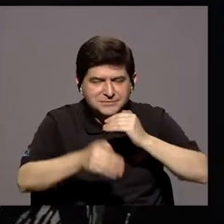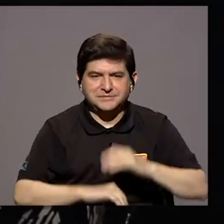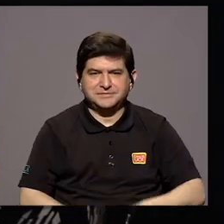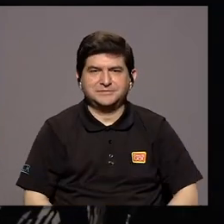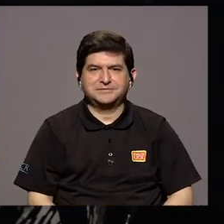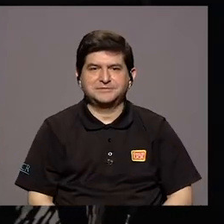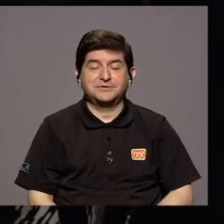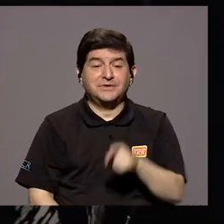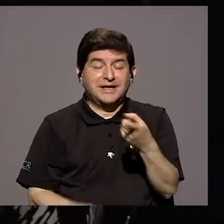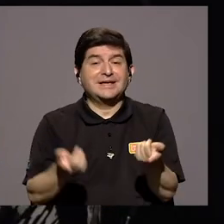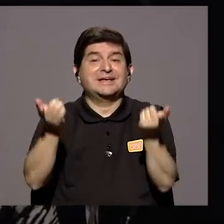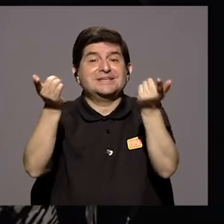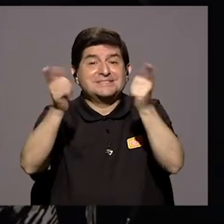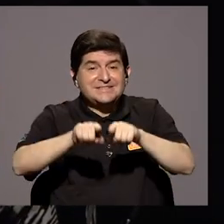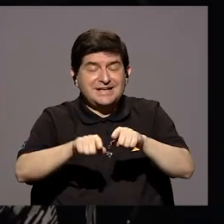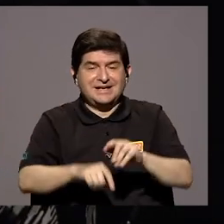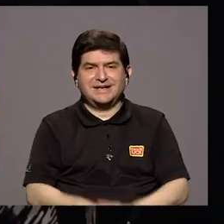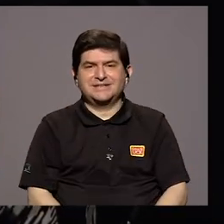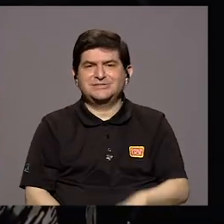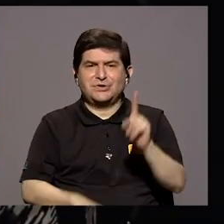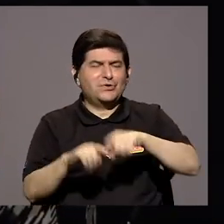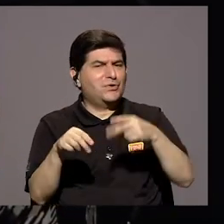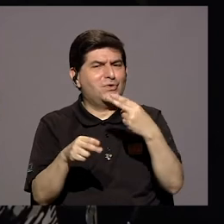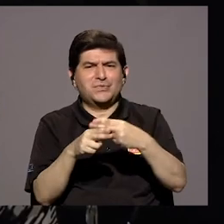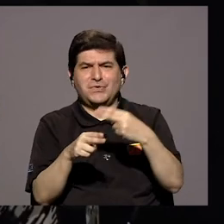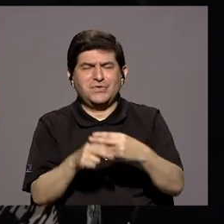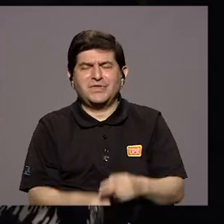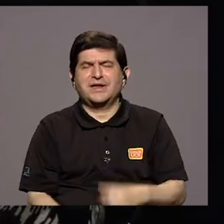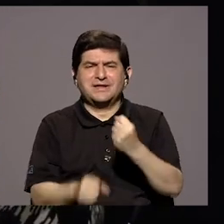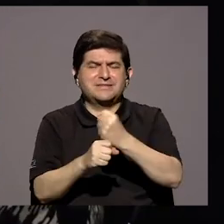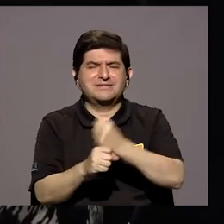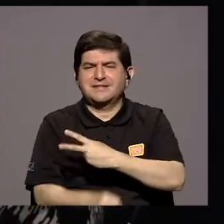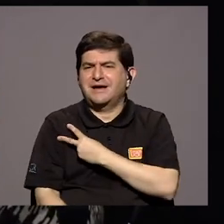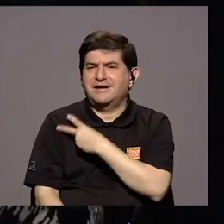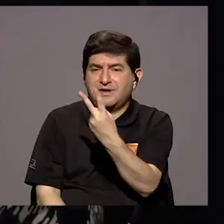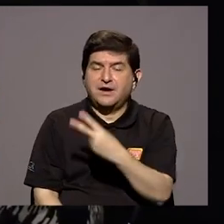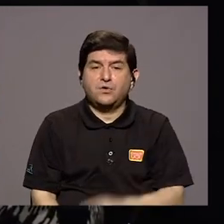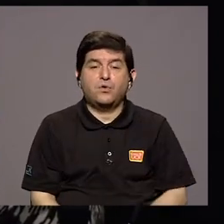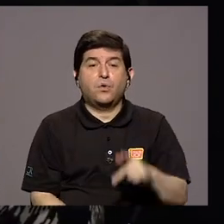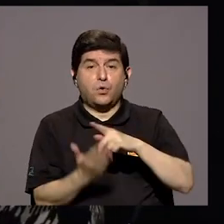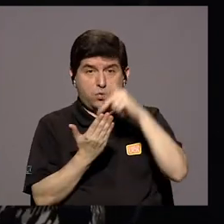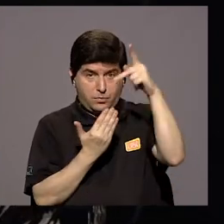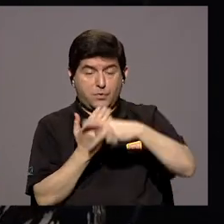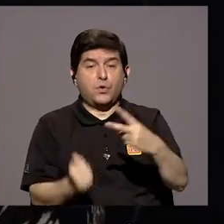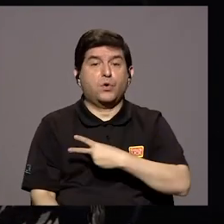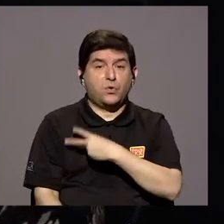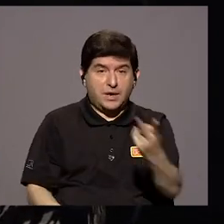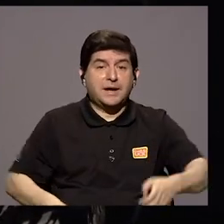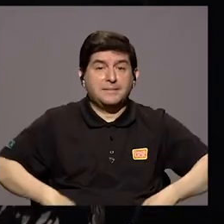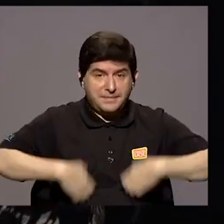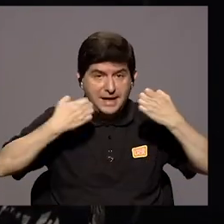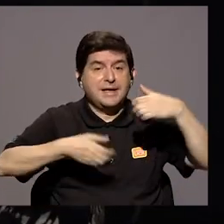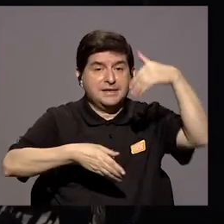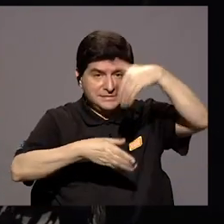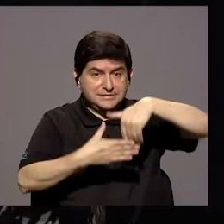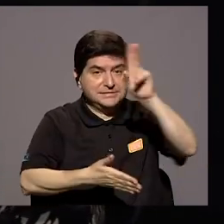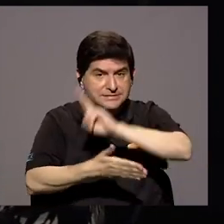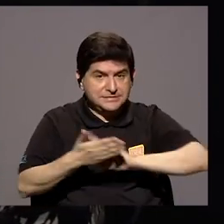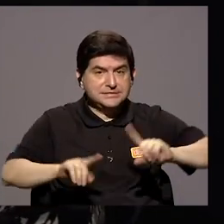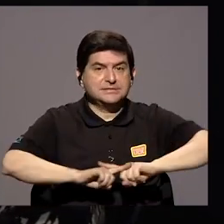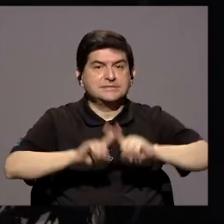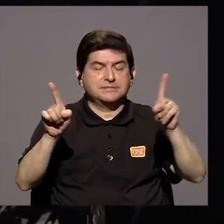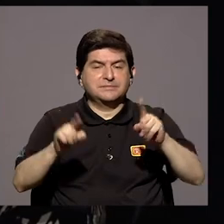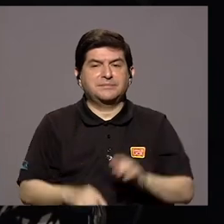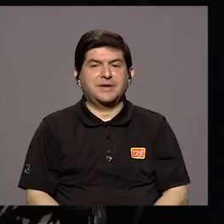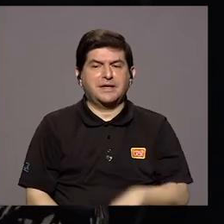En Este Caso Tal Vez No Podríamos Denominarlo Como Un Voluntariado Porque Hay Un Programa De Voluntariado En La Universidad Pero